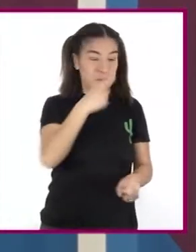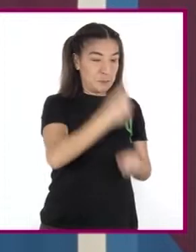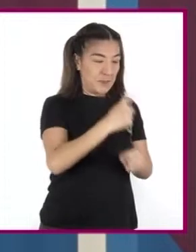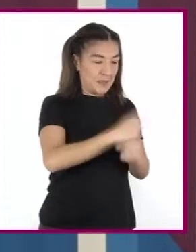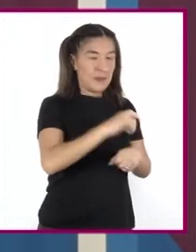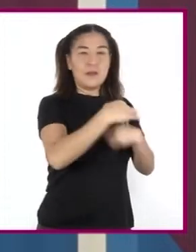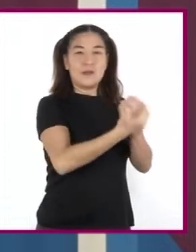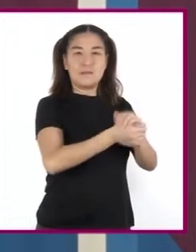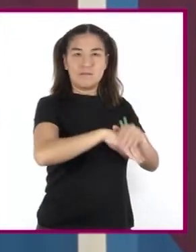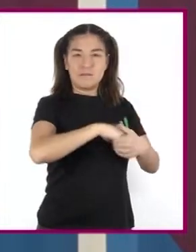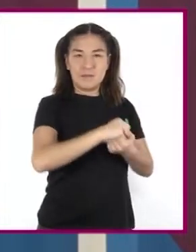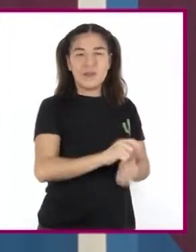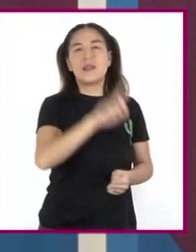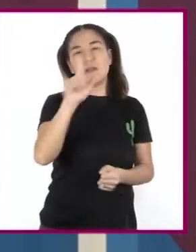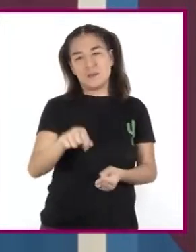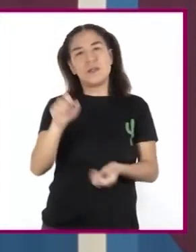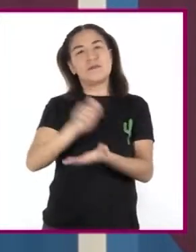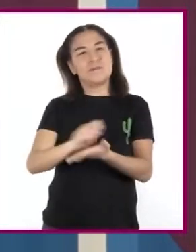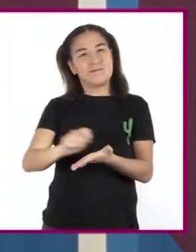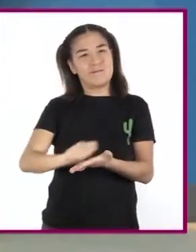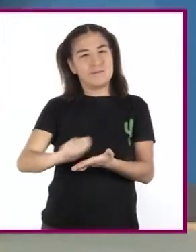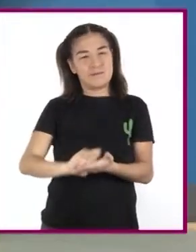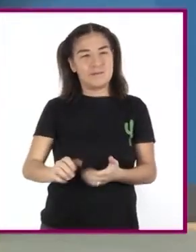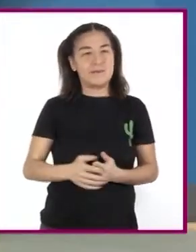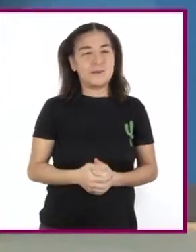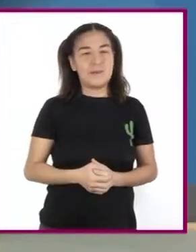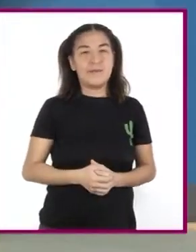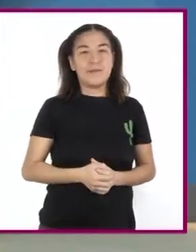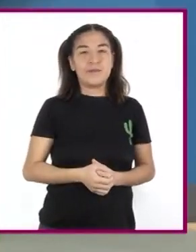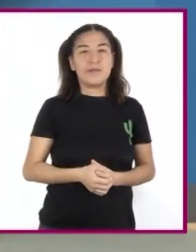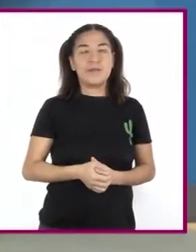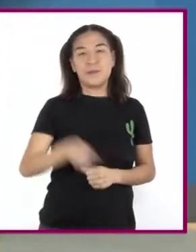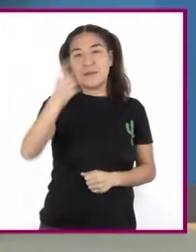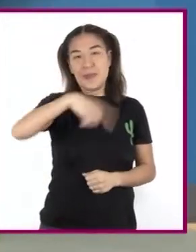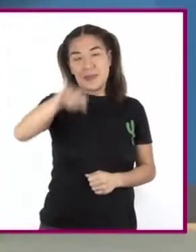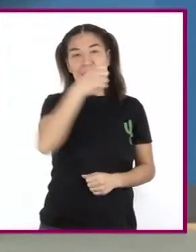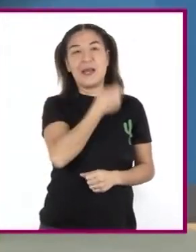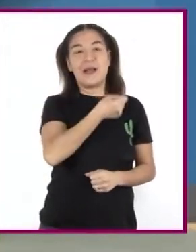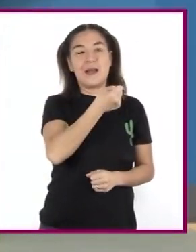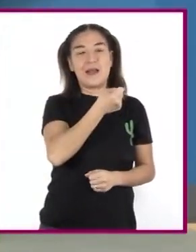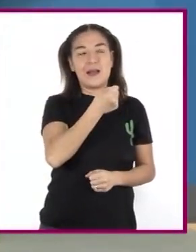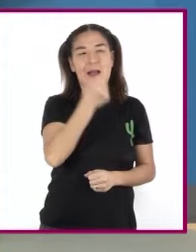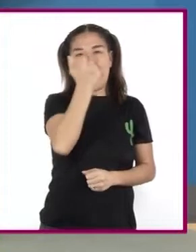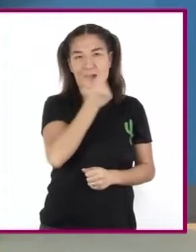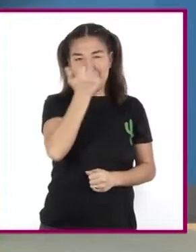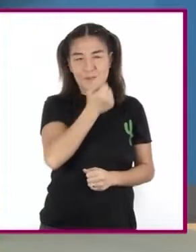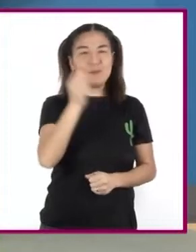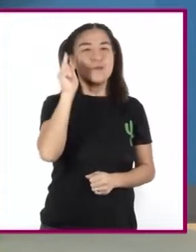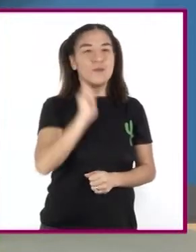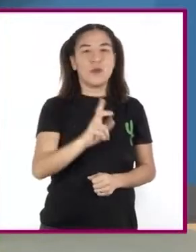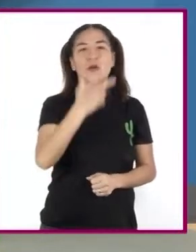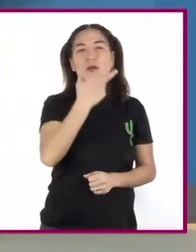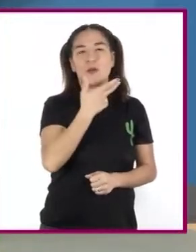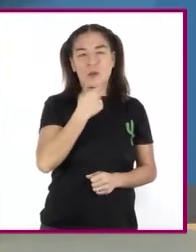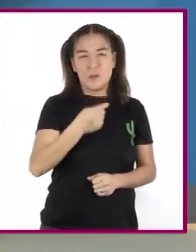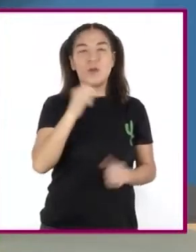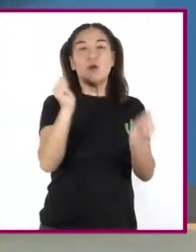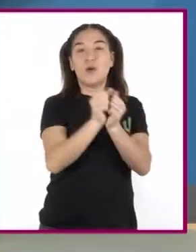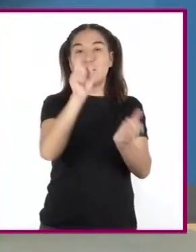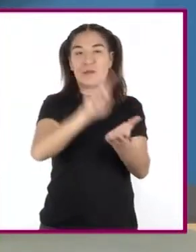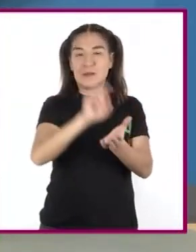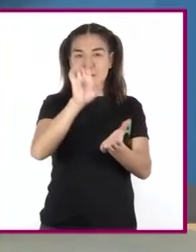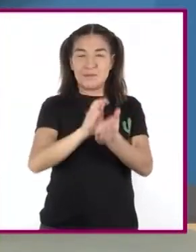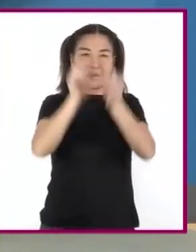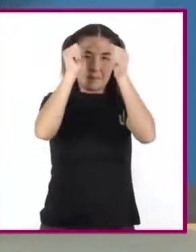de manipularlos. Las alumnas y alumnos con discapacidad visual recuerden preparar sus